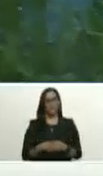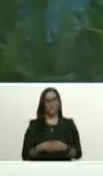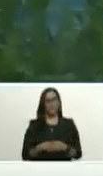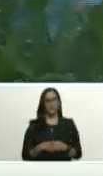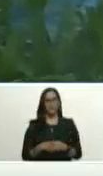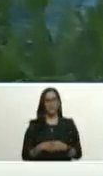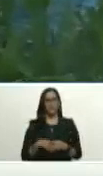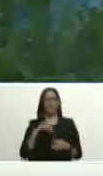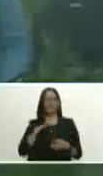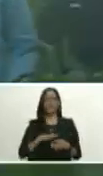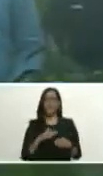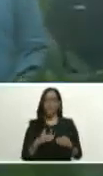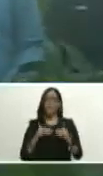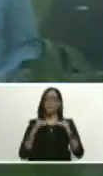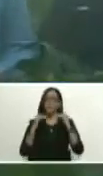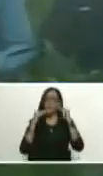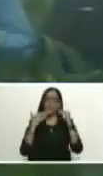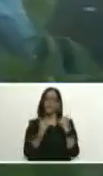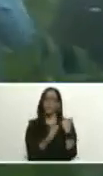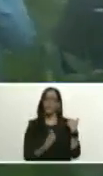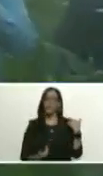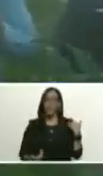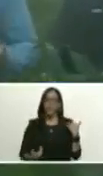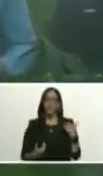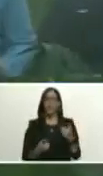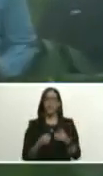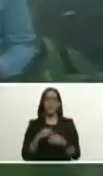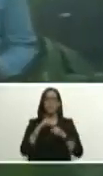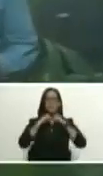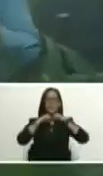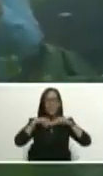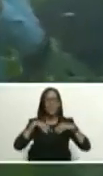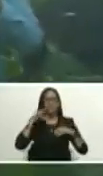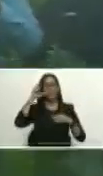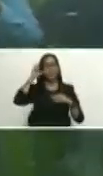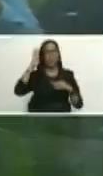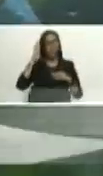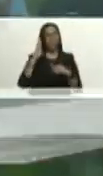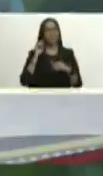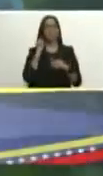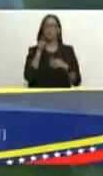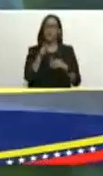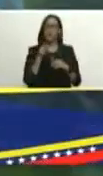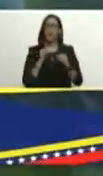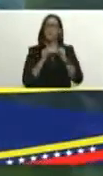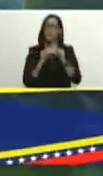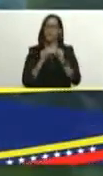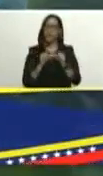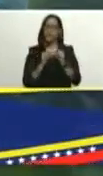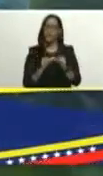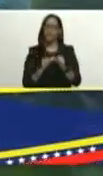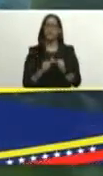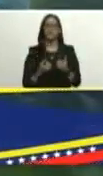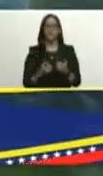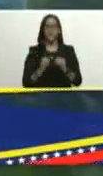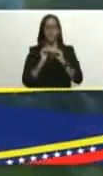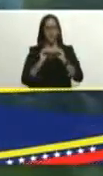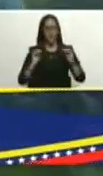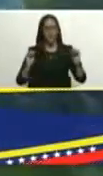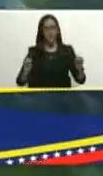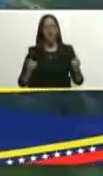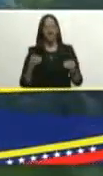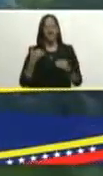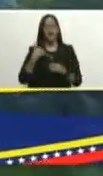estamos creciendo presidente estamos creciendo por esa bendición de Dios que usted permanentemente señala hay sobre nuestro país sobre